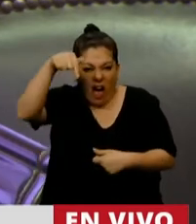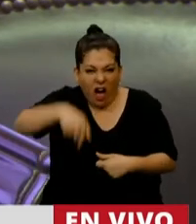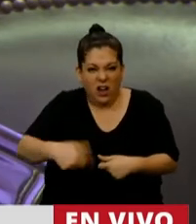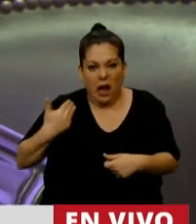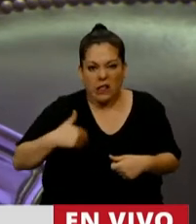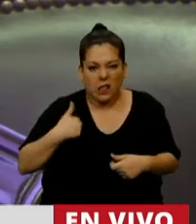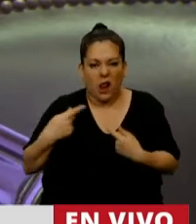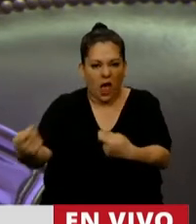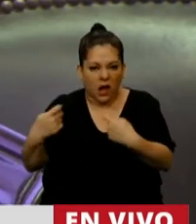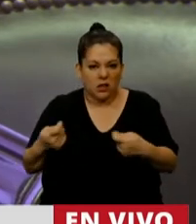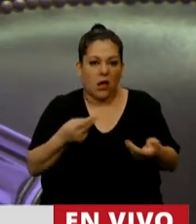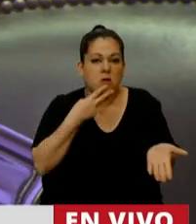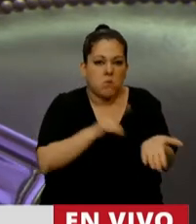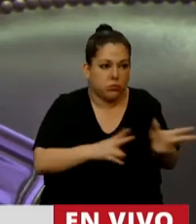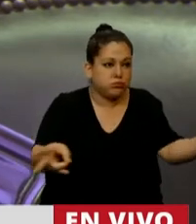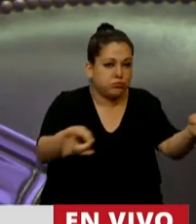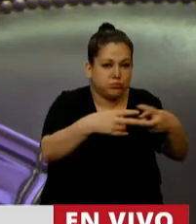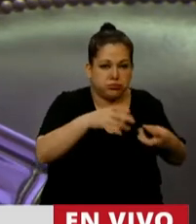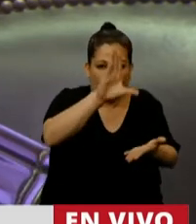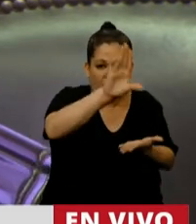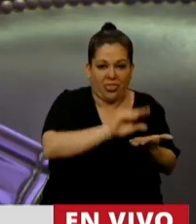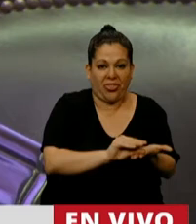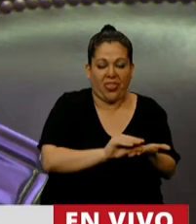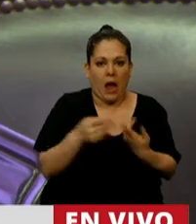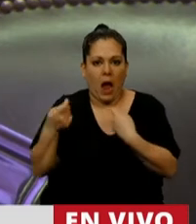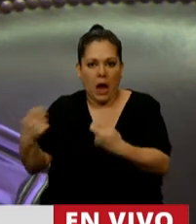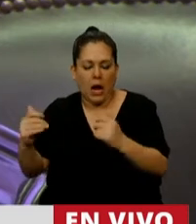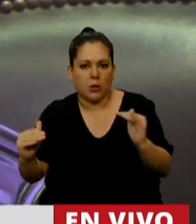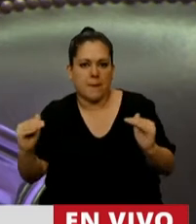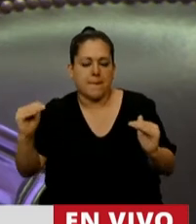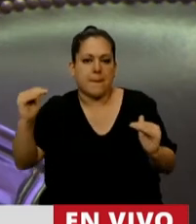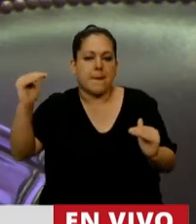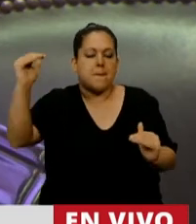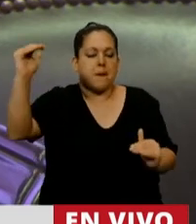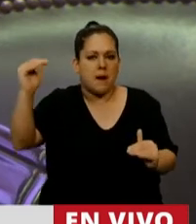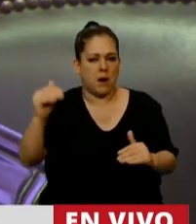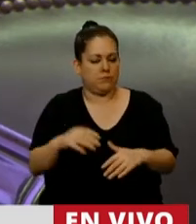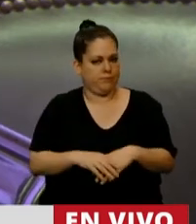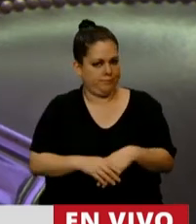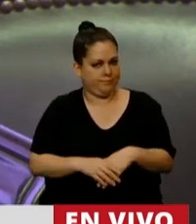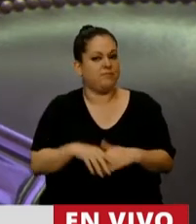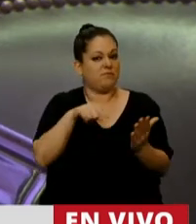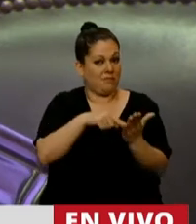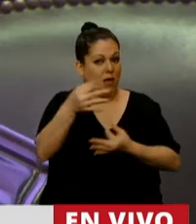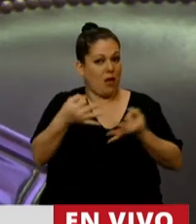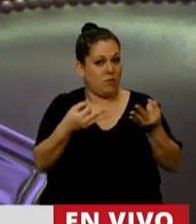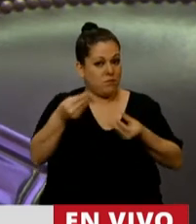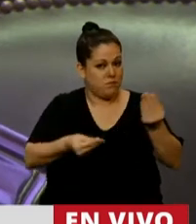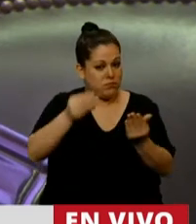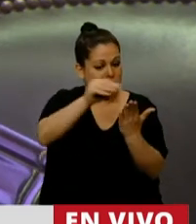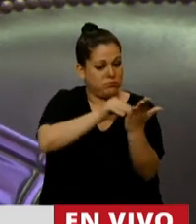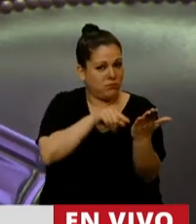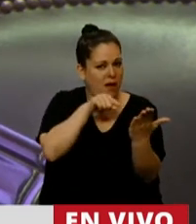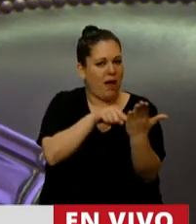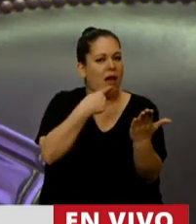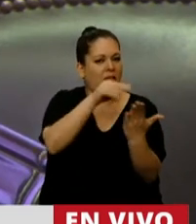más de lo que ingresa de hace muchos años. Y es cierto que este proyecto contempla gastos que están incluidos y